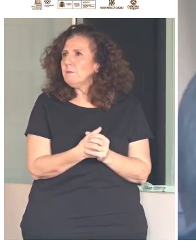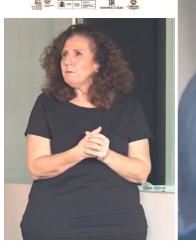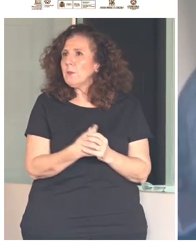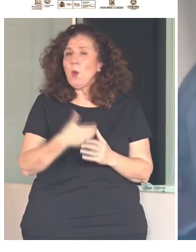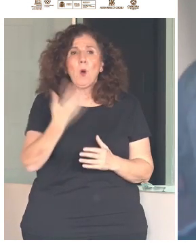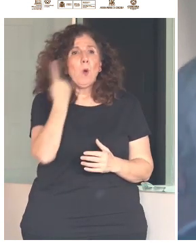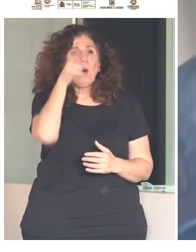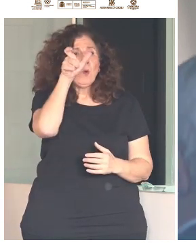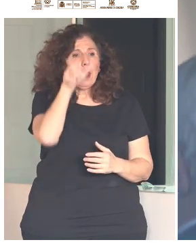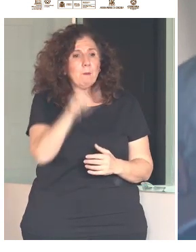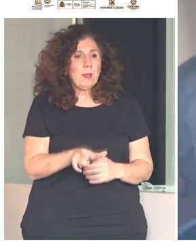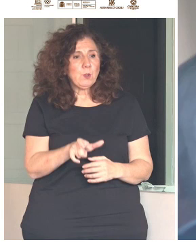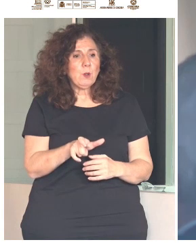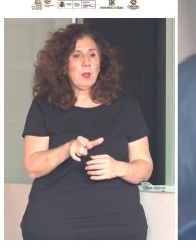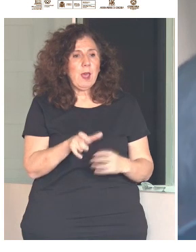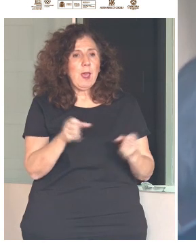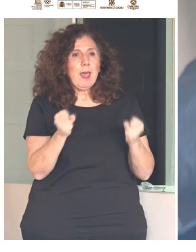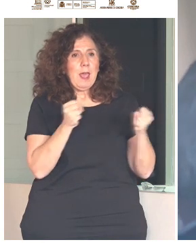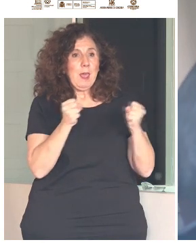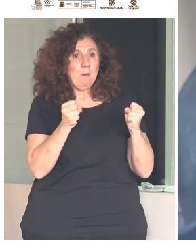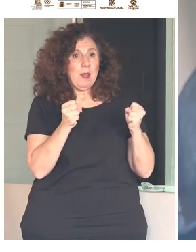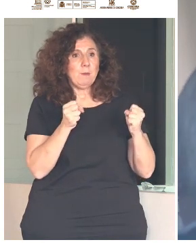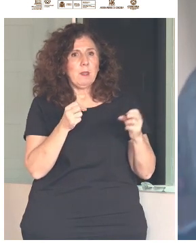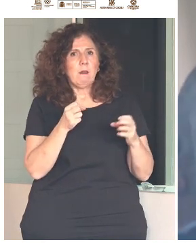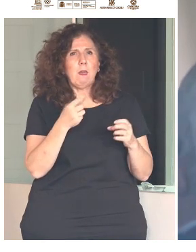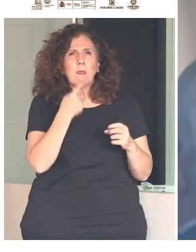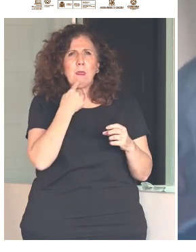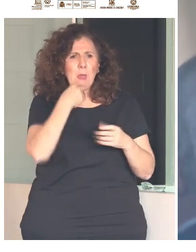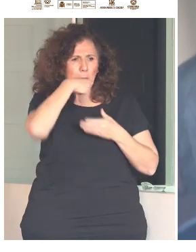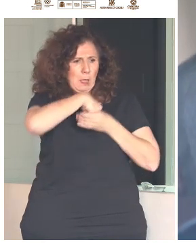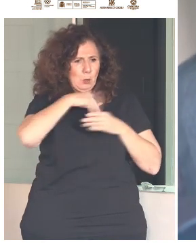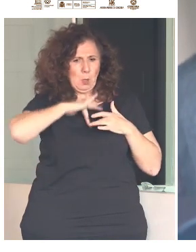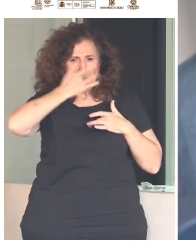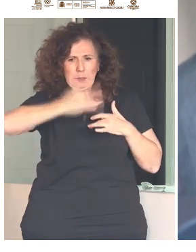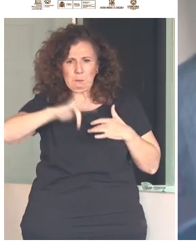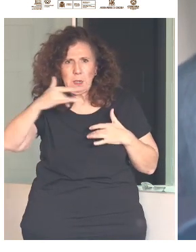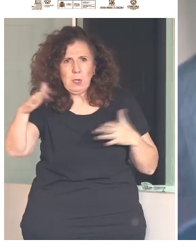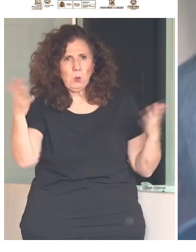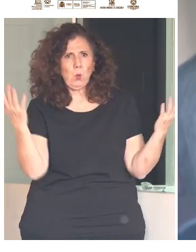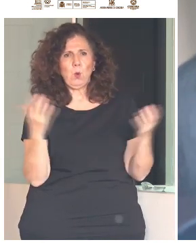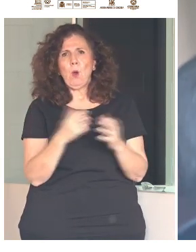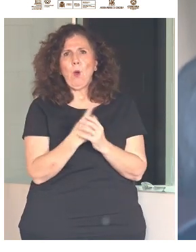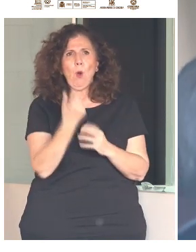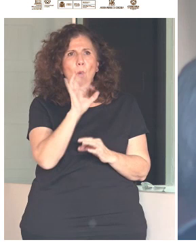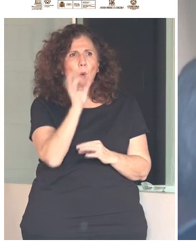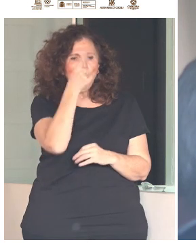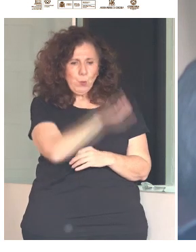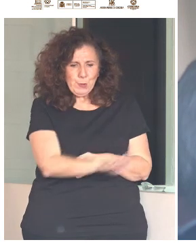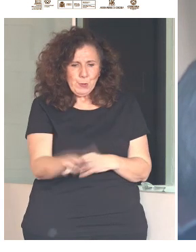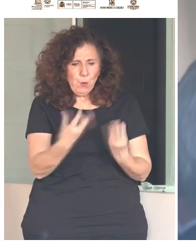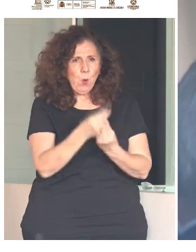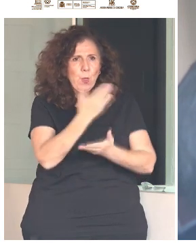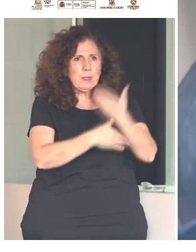epiléptica, se dice que está poseída por espíritus, o con niño, cuando tiene un niño con discapacidad,